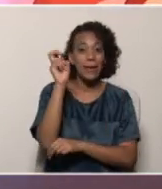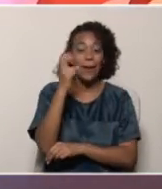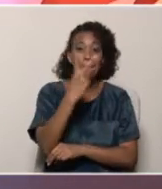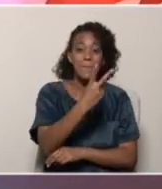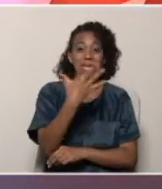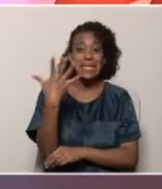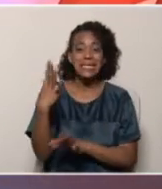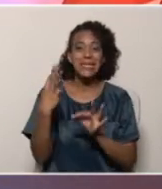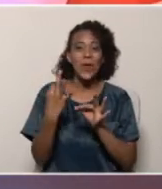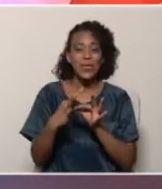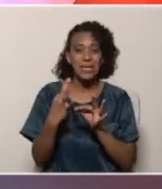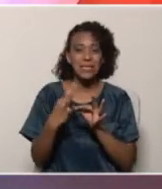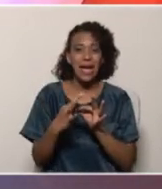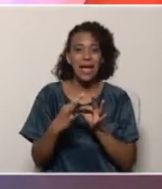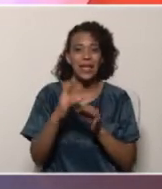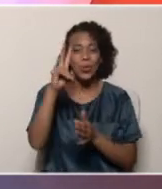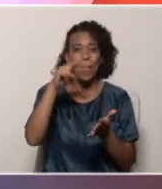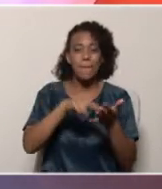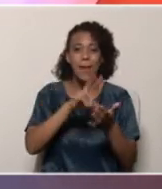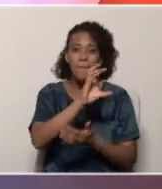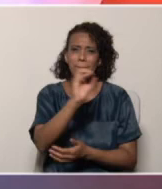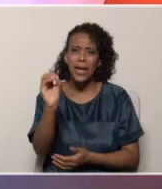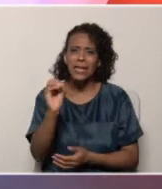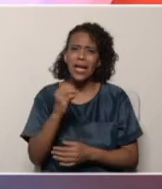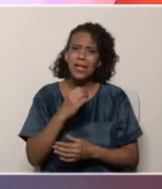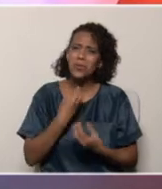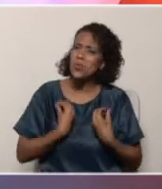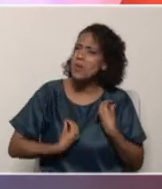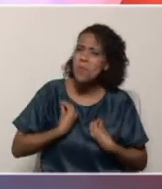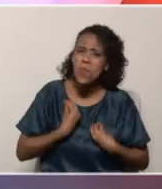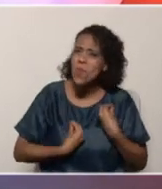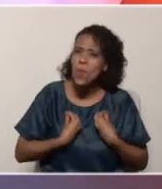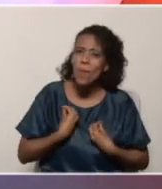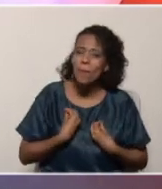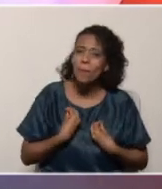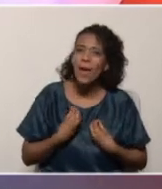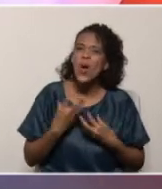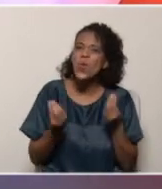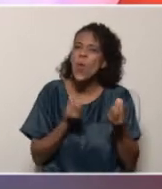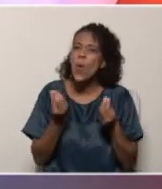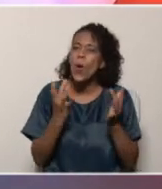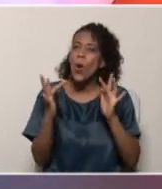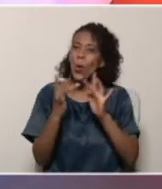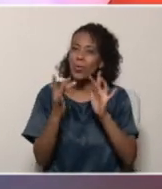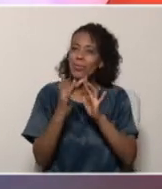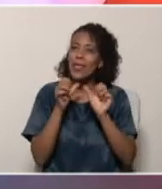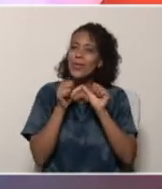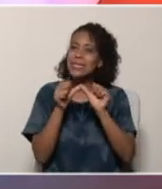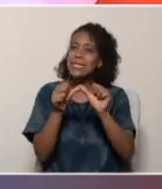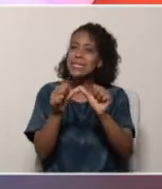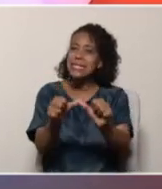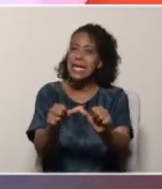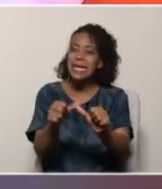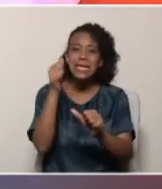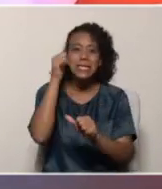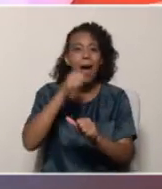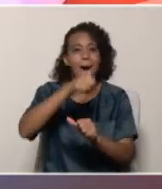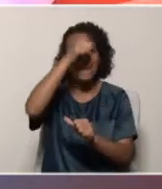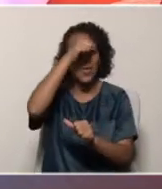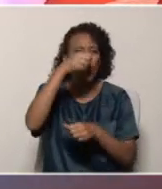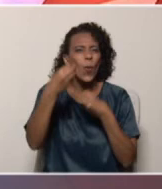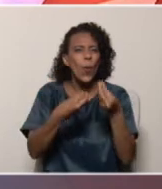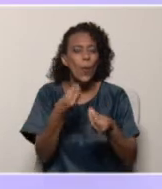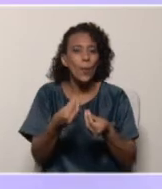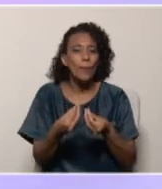25 de septiembre de 2020. Pero no te preocupes, que ya vamos a decirte cómo podemos seguir comunicados durante todo este fin de